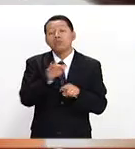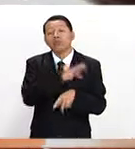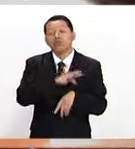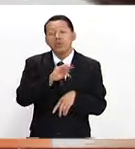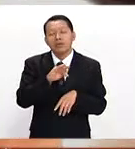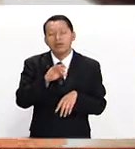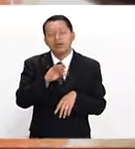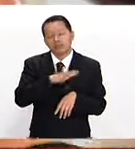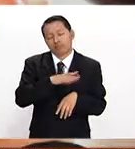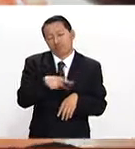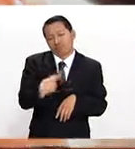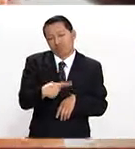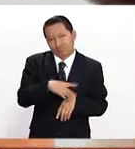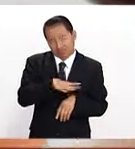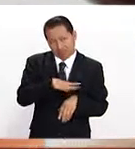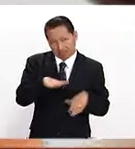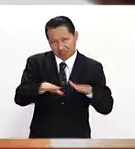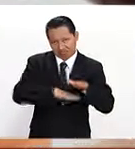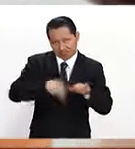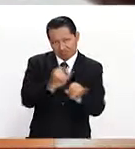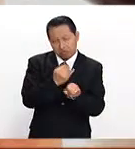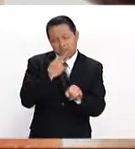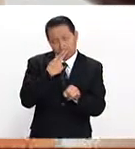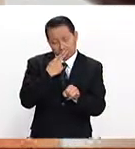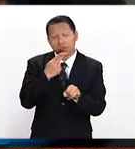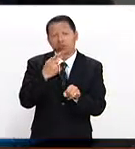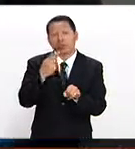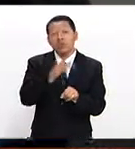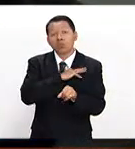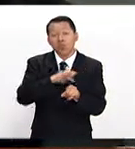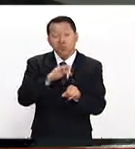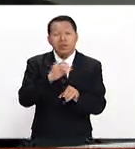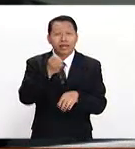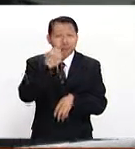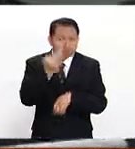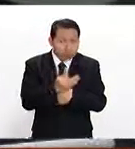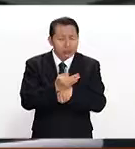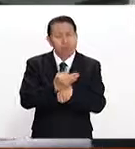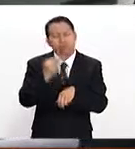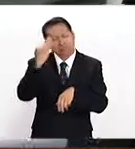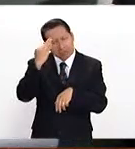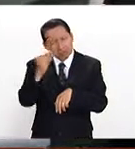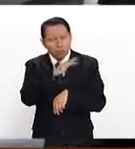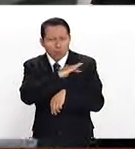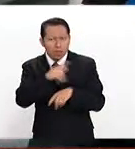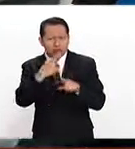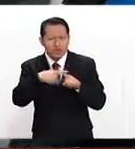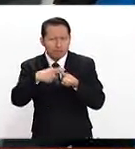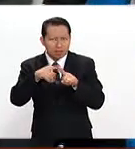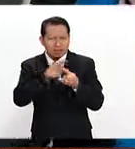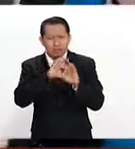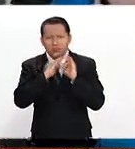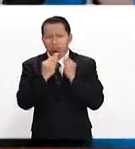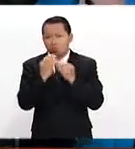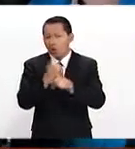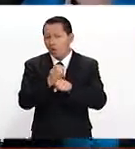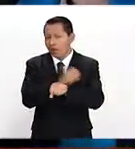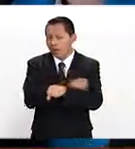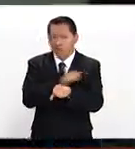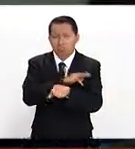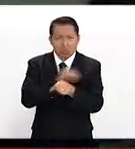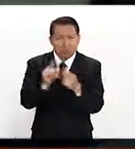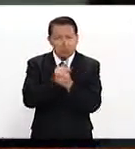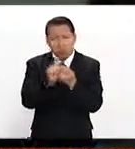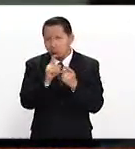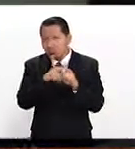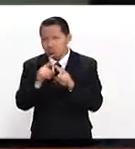el estudiante puede en sus tiempos, en sus momentos, tener diferentes interacciones con sus compañeros y entonces